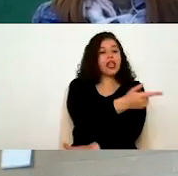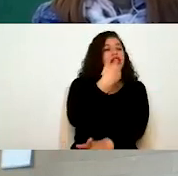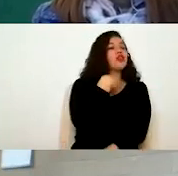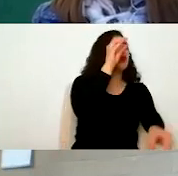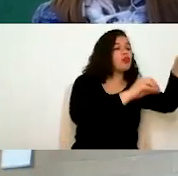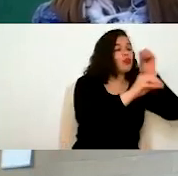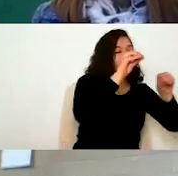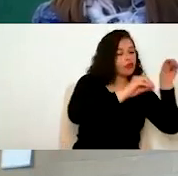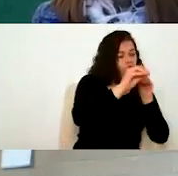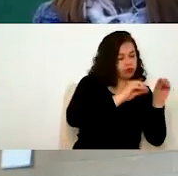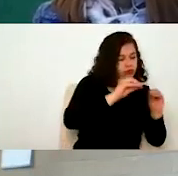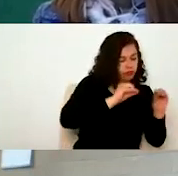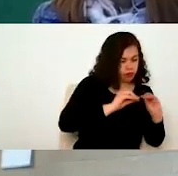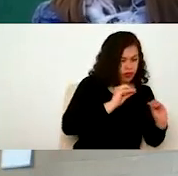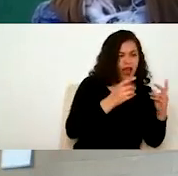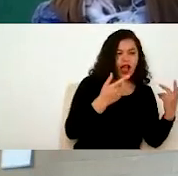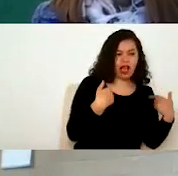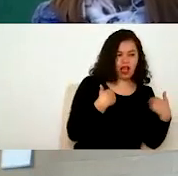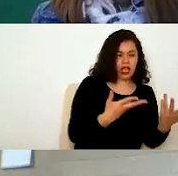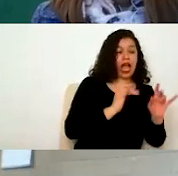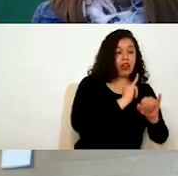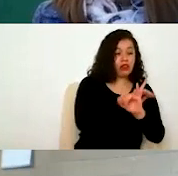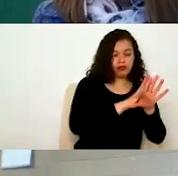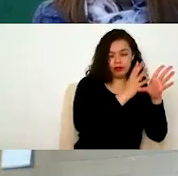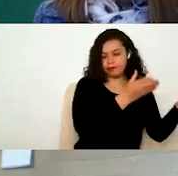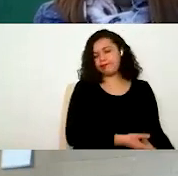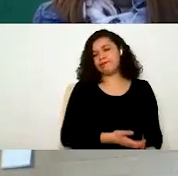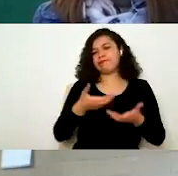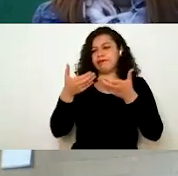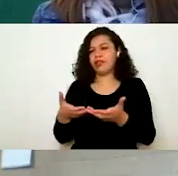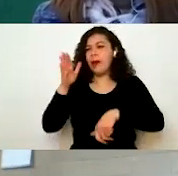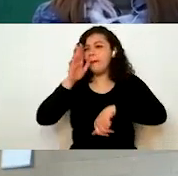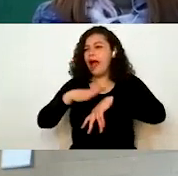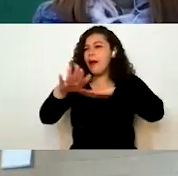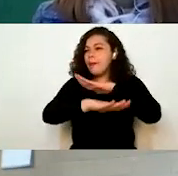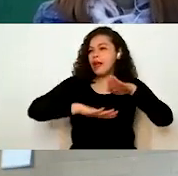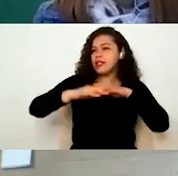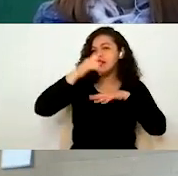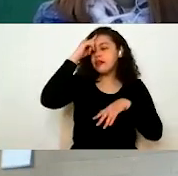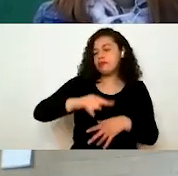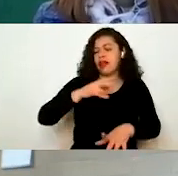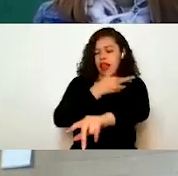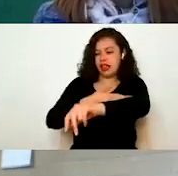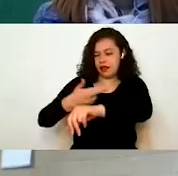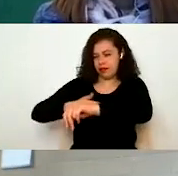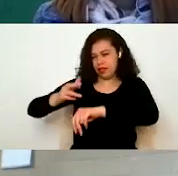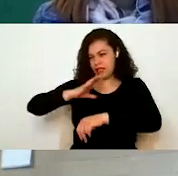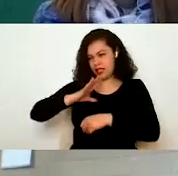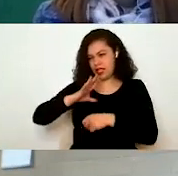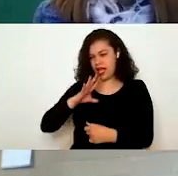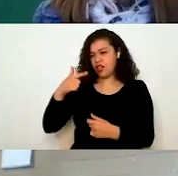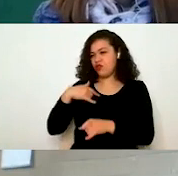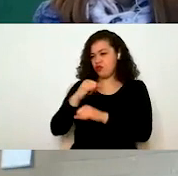tengo a la mano información como la principal y la básica para cada uno de los trámites que se realizan en la junta.